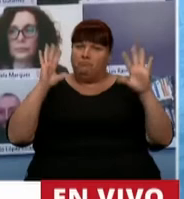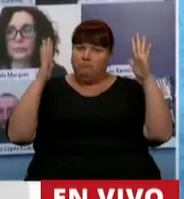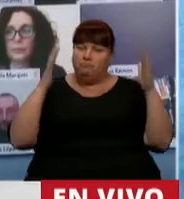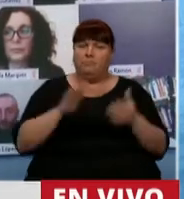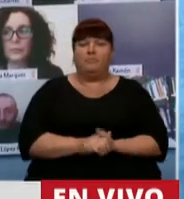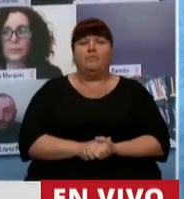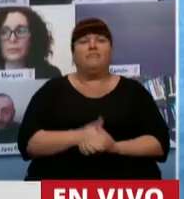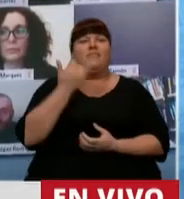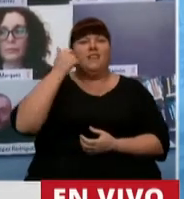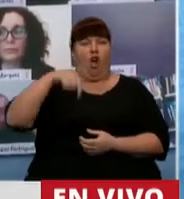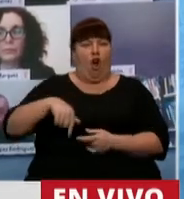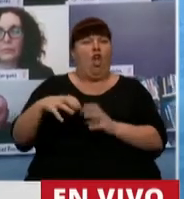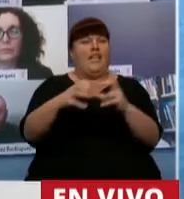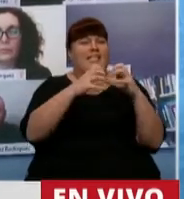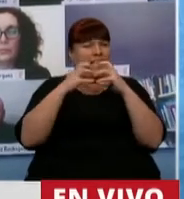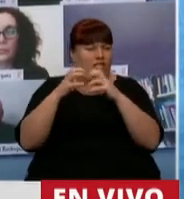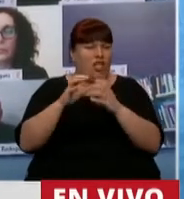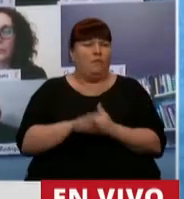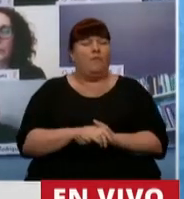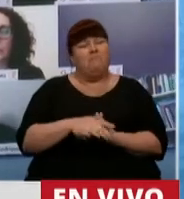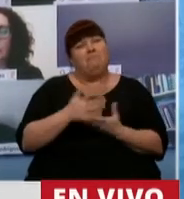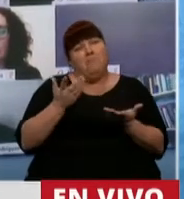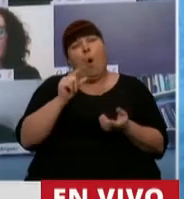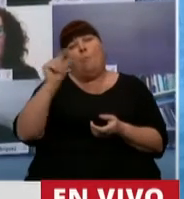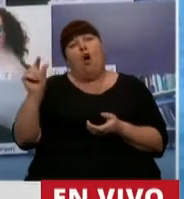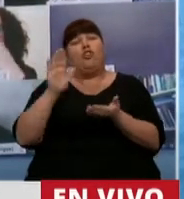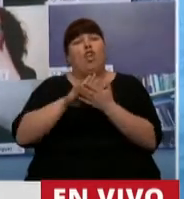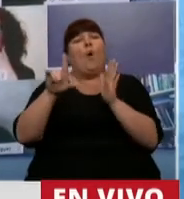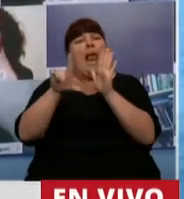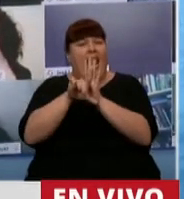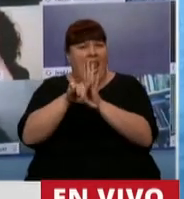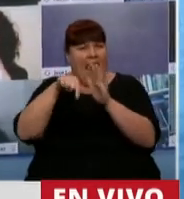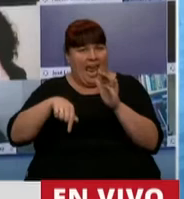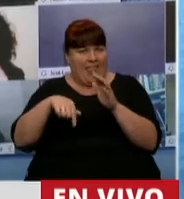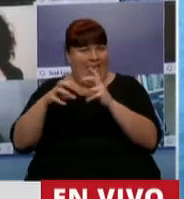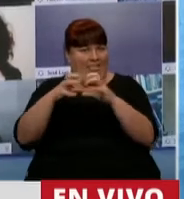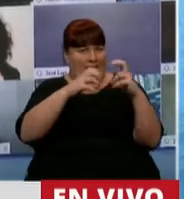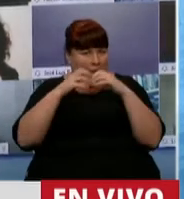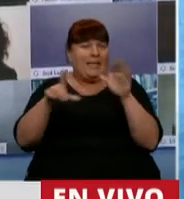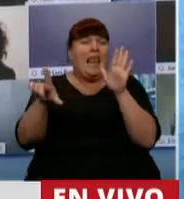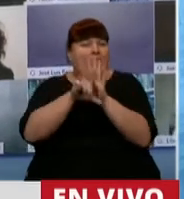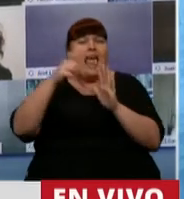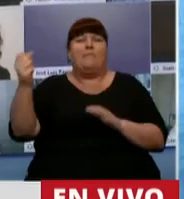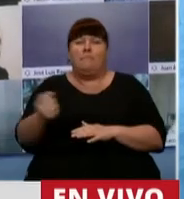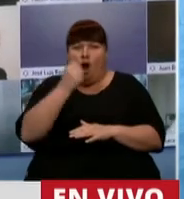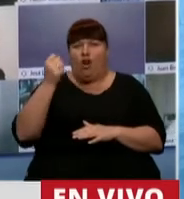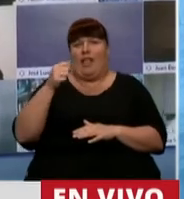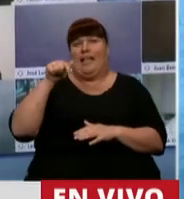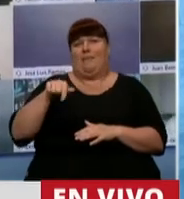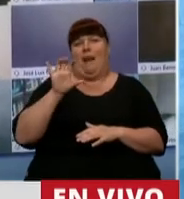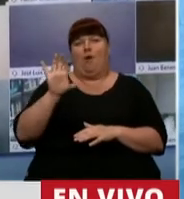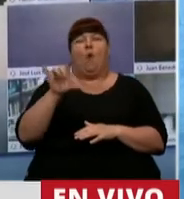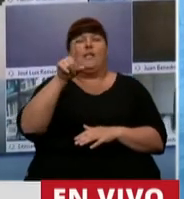que estemos hoy sesionando, no tanto o también por el tema de la ley que hoy estamos discutiendo, que es una ley muy importante para nuestra